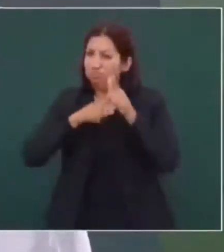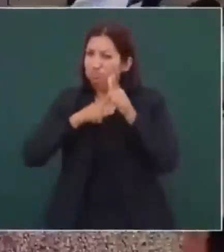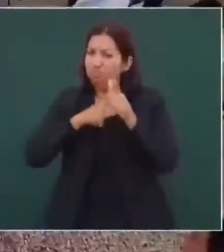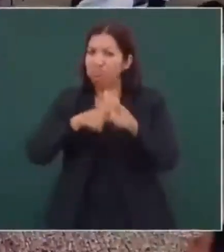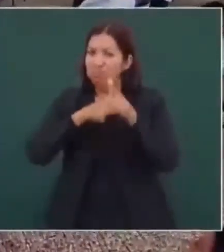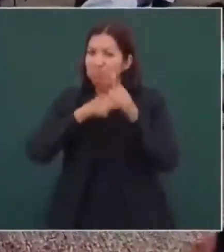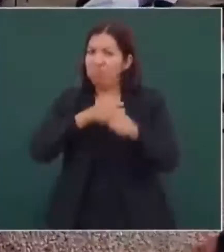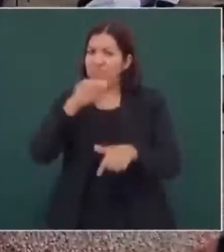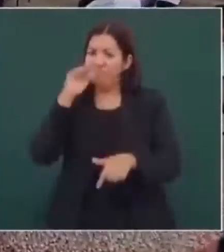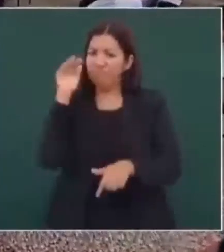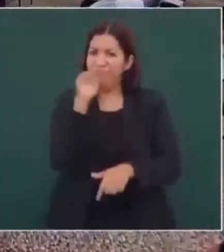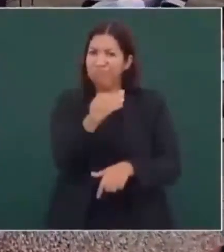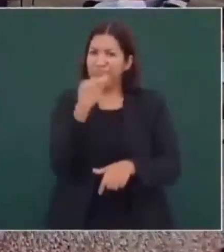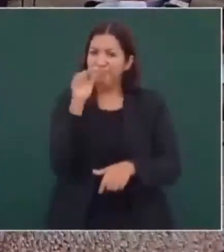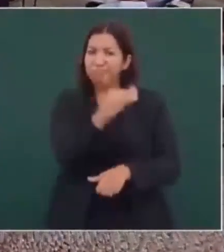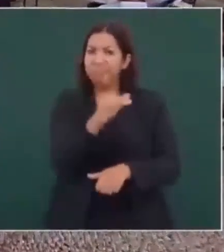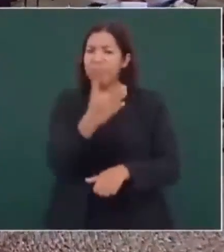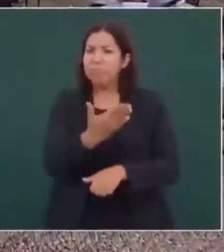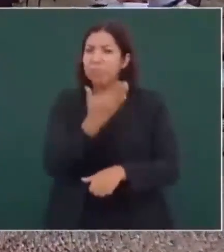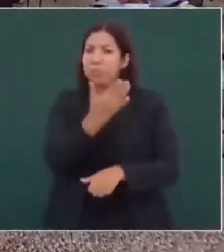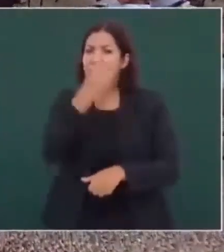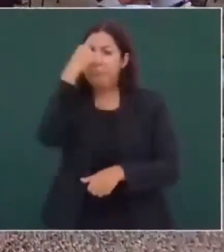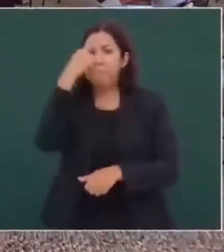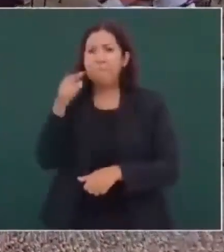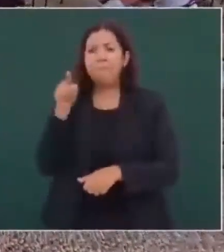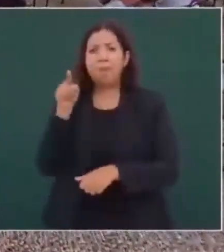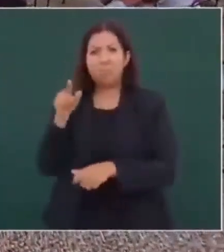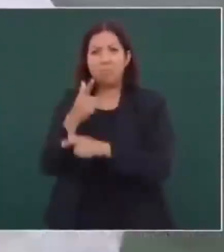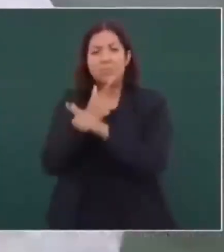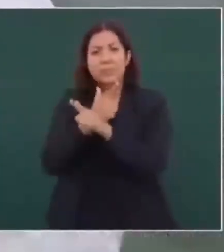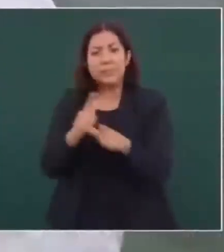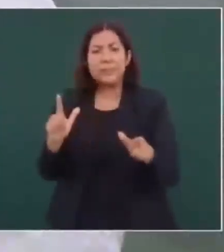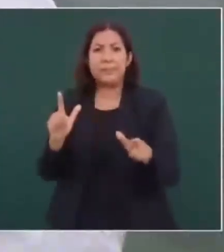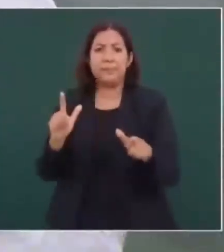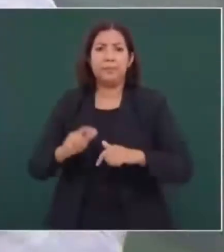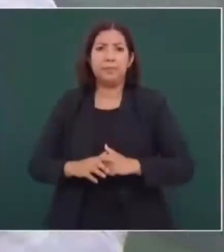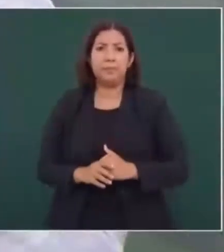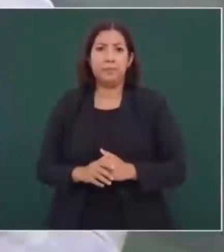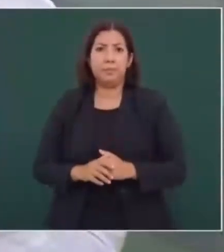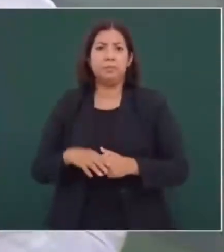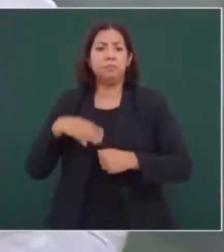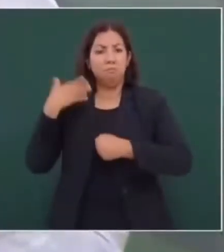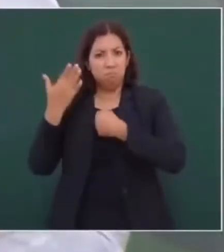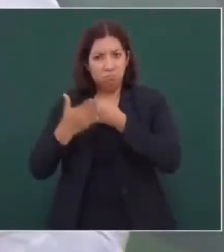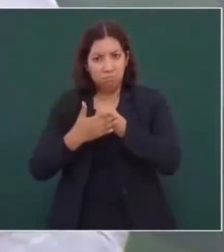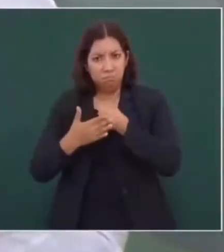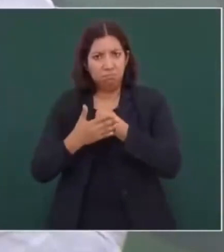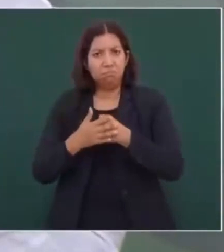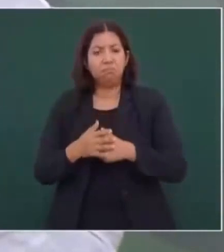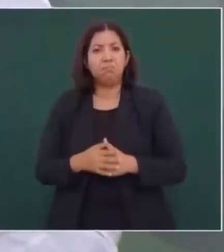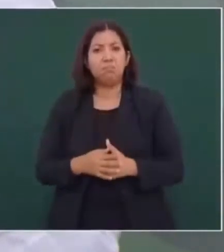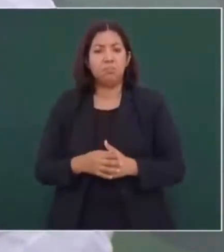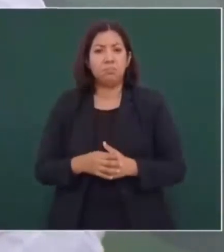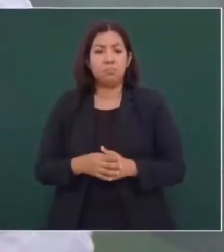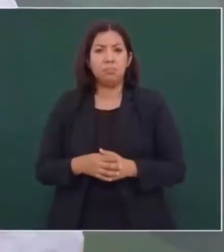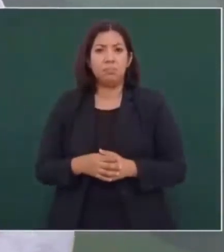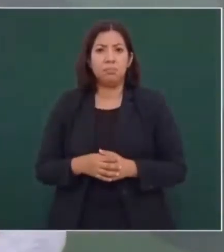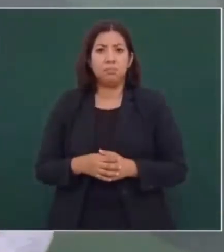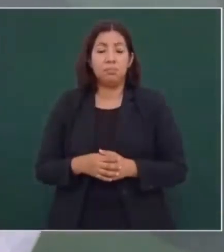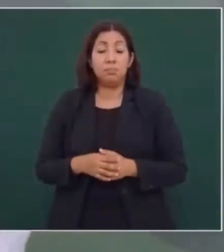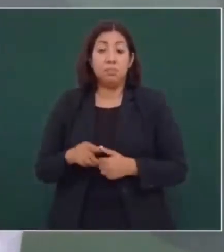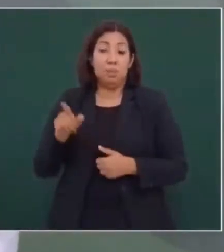se le dé libertad porque está enfermo y ya fue castigado